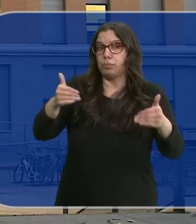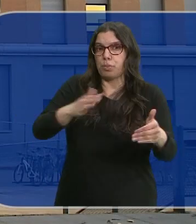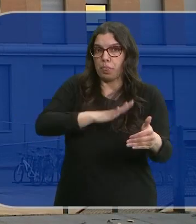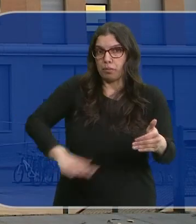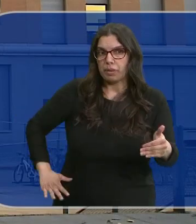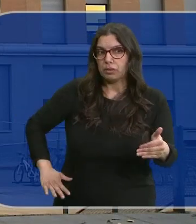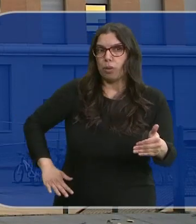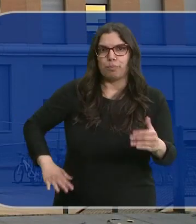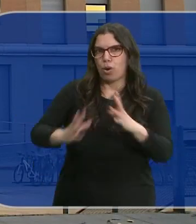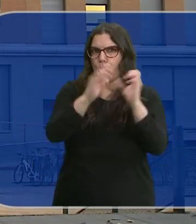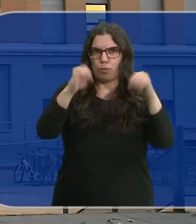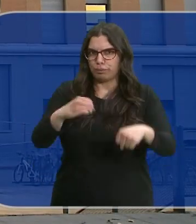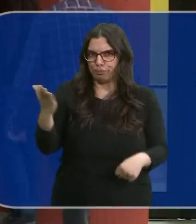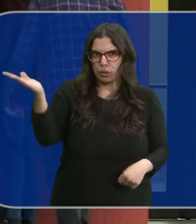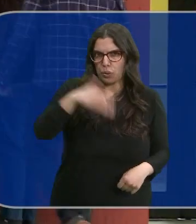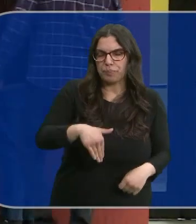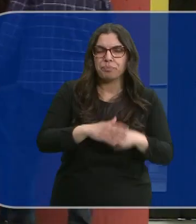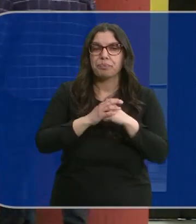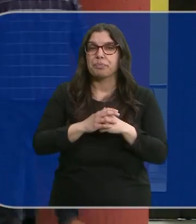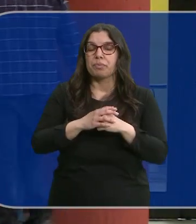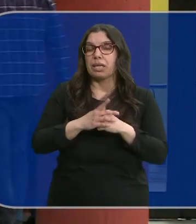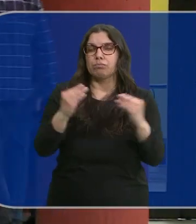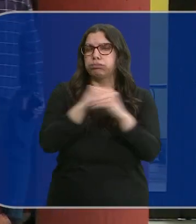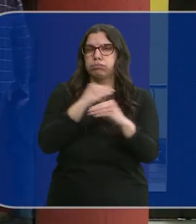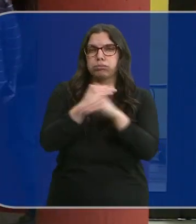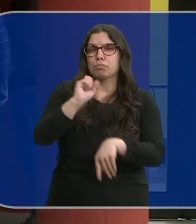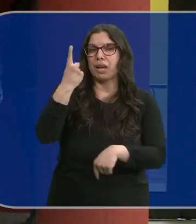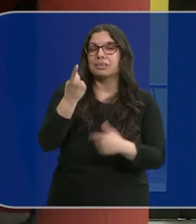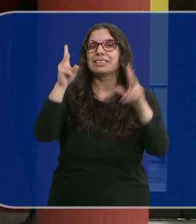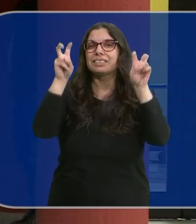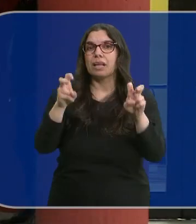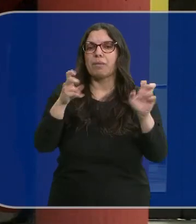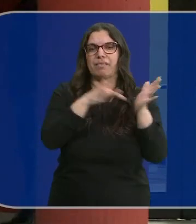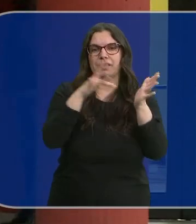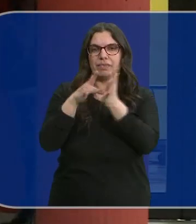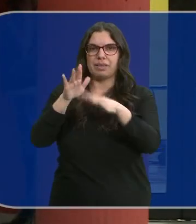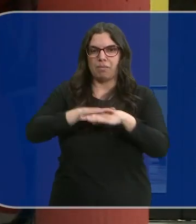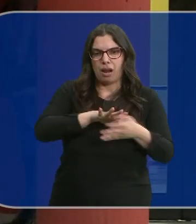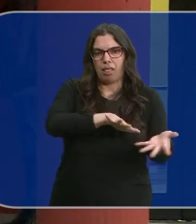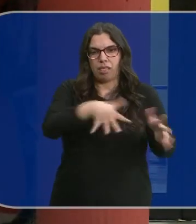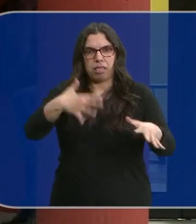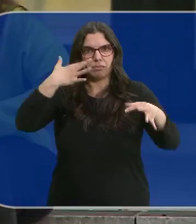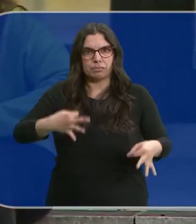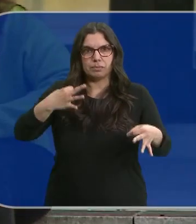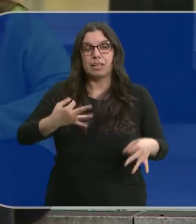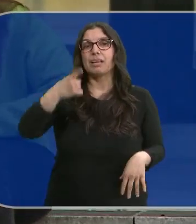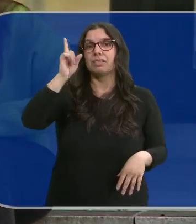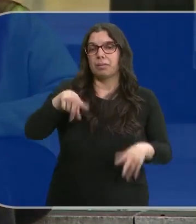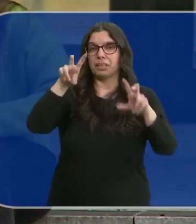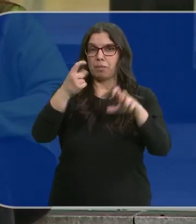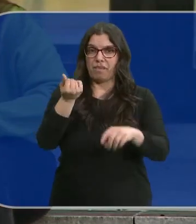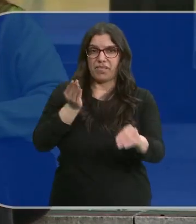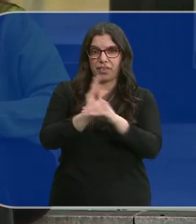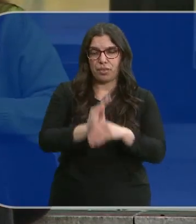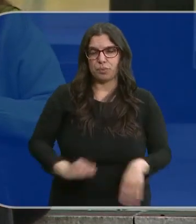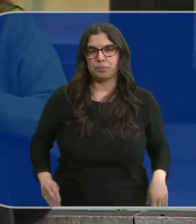el momento, ha nacido sin consenso. Uno de los principales puntos de desacuerdo es el calendario para su implantación y también la financiación.